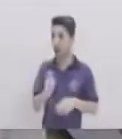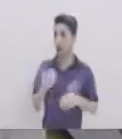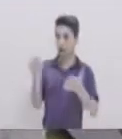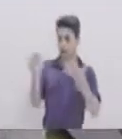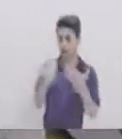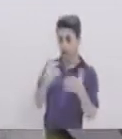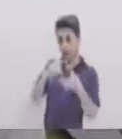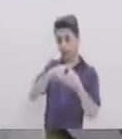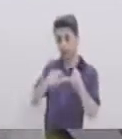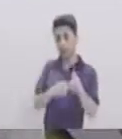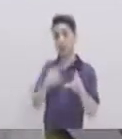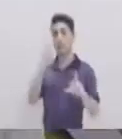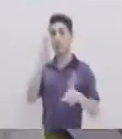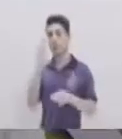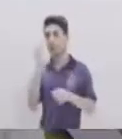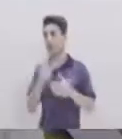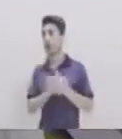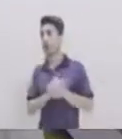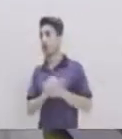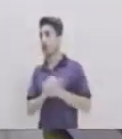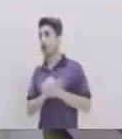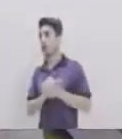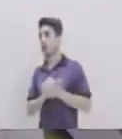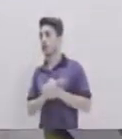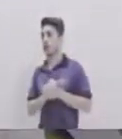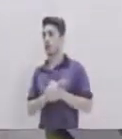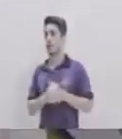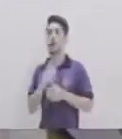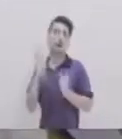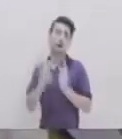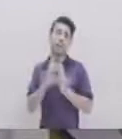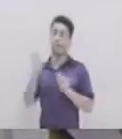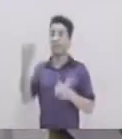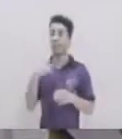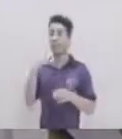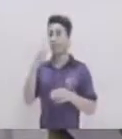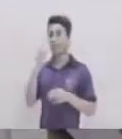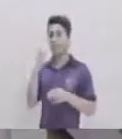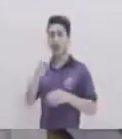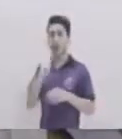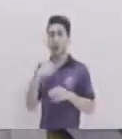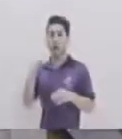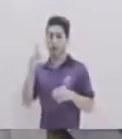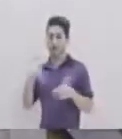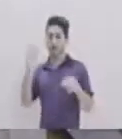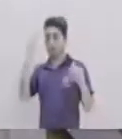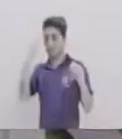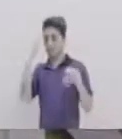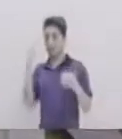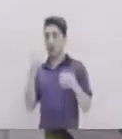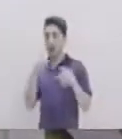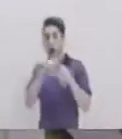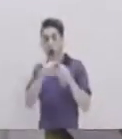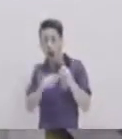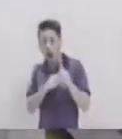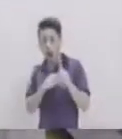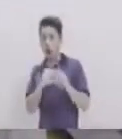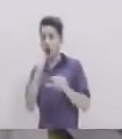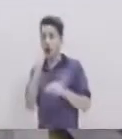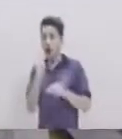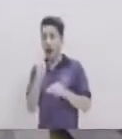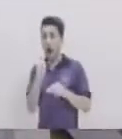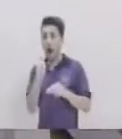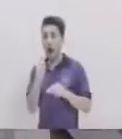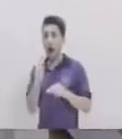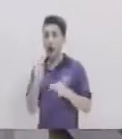me tienen que dar Sería el ángulo Beta Si me dan El lado B Y el lado A Tengo que conocer El ángulo Gamma